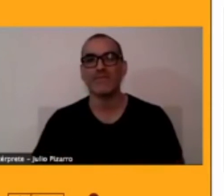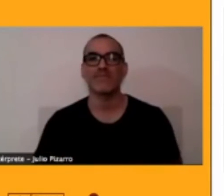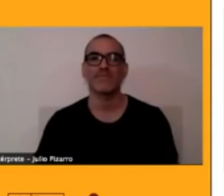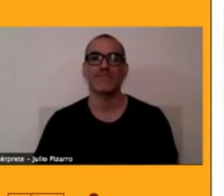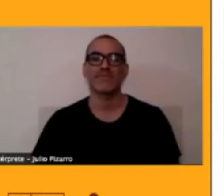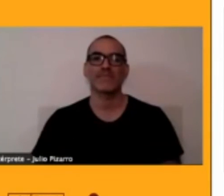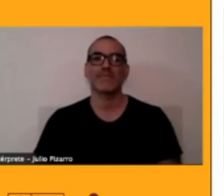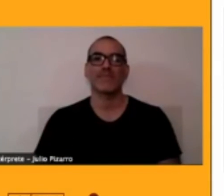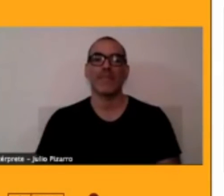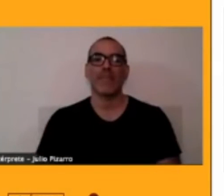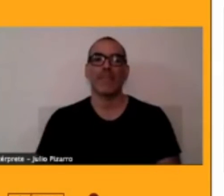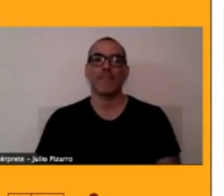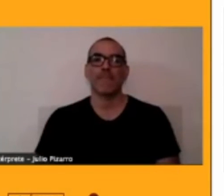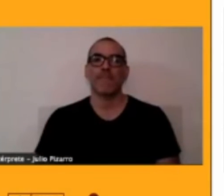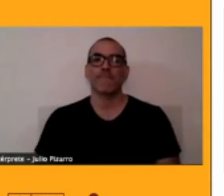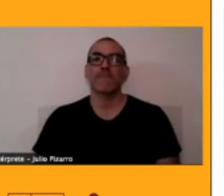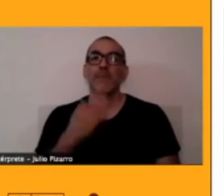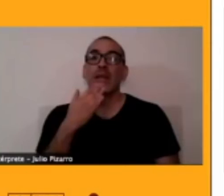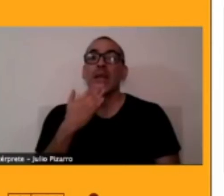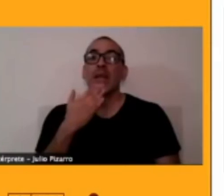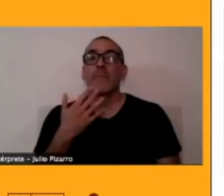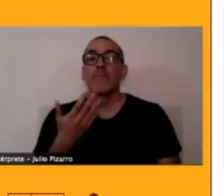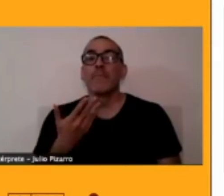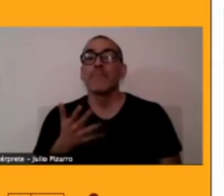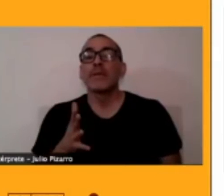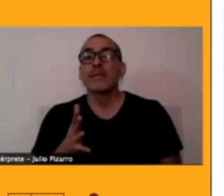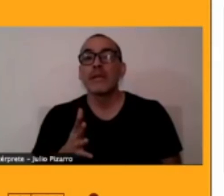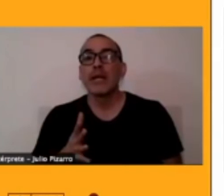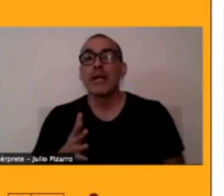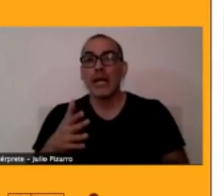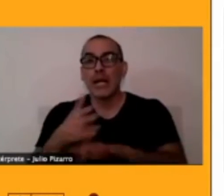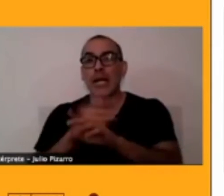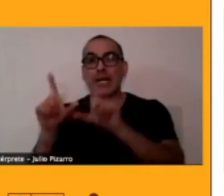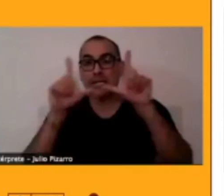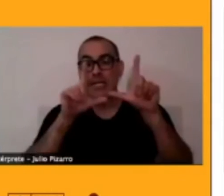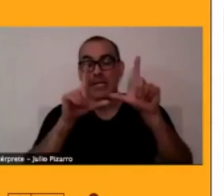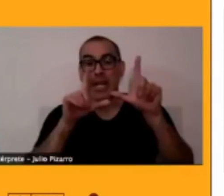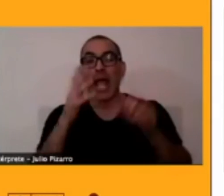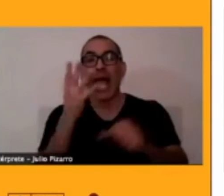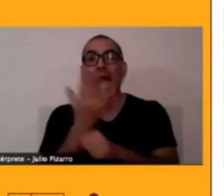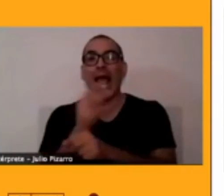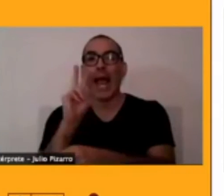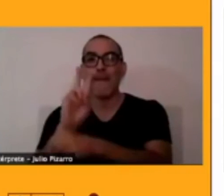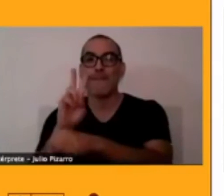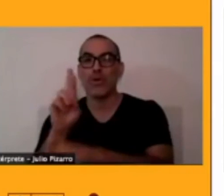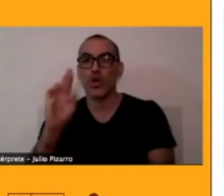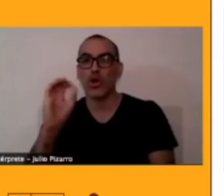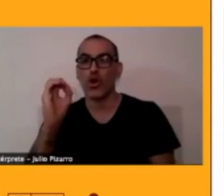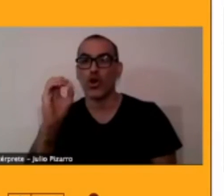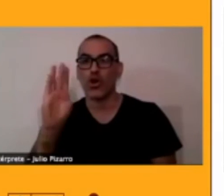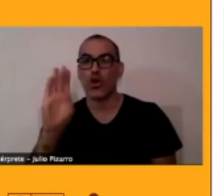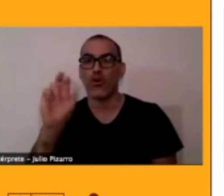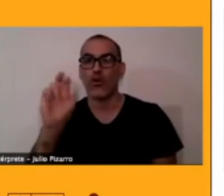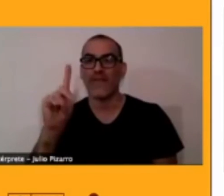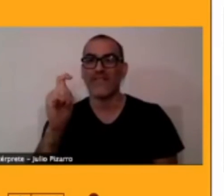También quisiera, antes de moverme a la siguiente diapositiva, es que el profesor Roberto Gustavo Rodríguez de la